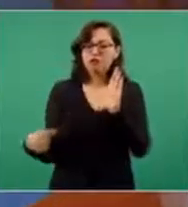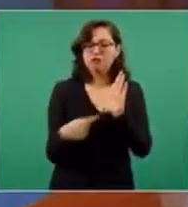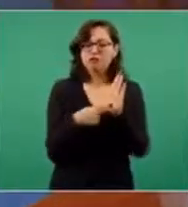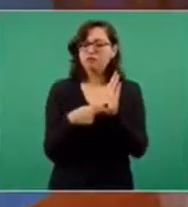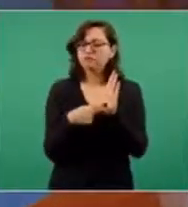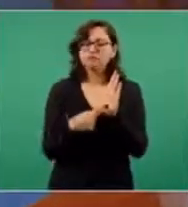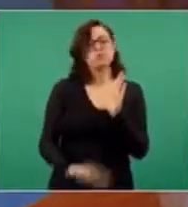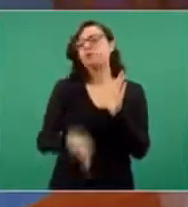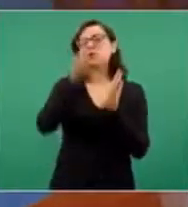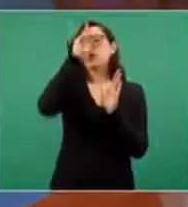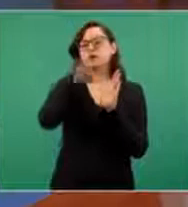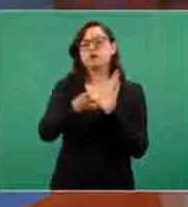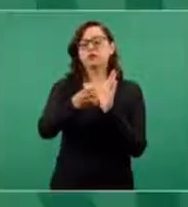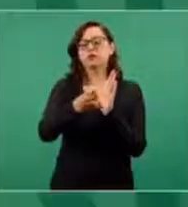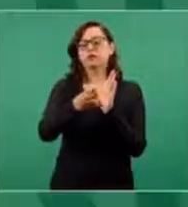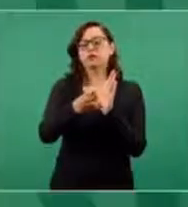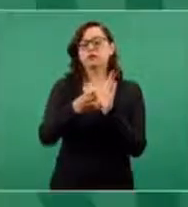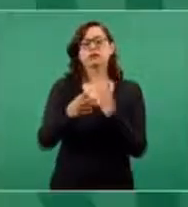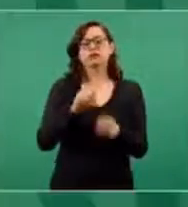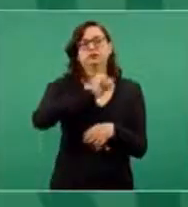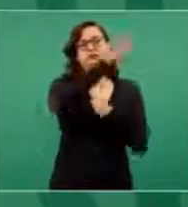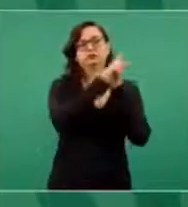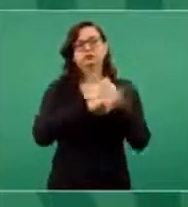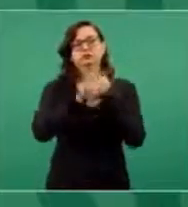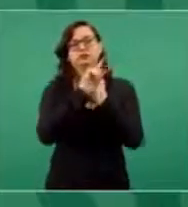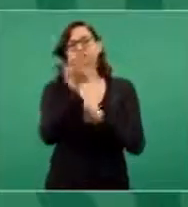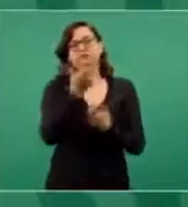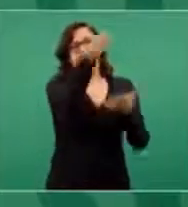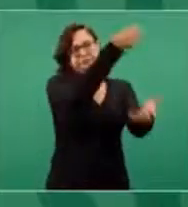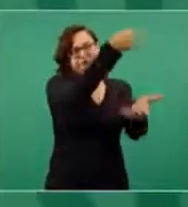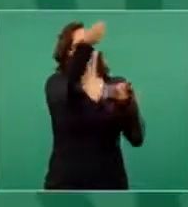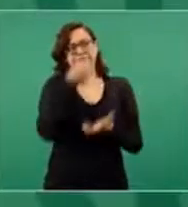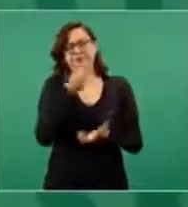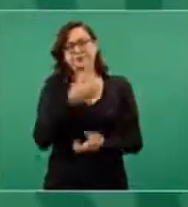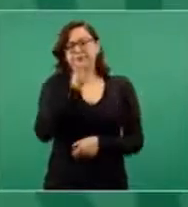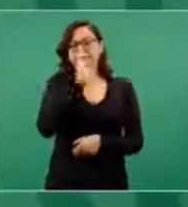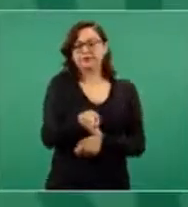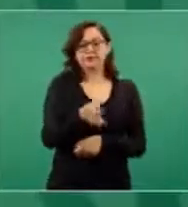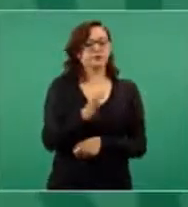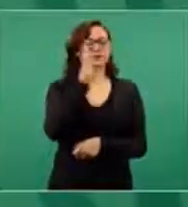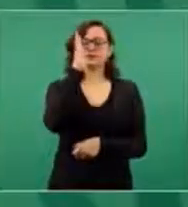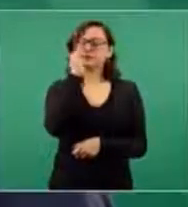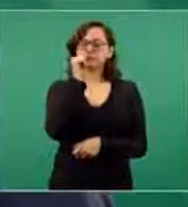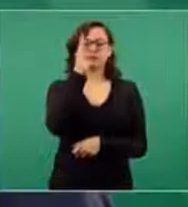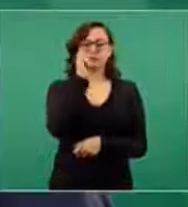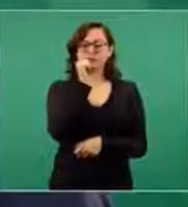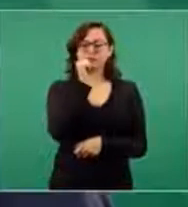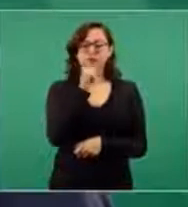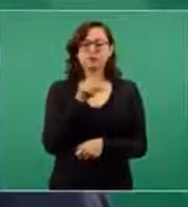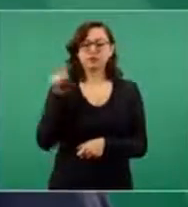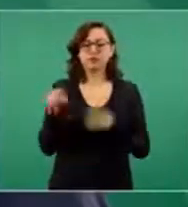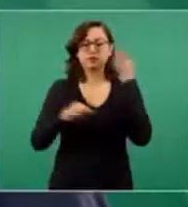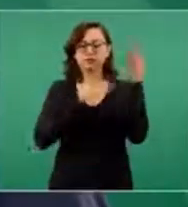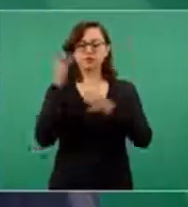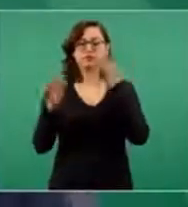No se puede recibir dinero de otro país para propósitos